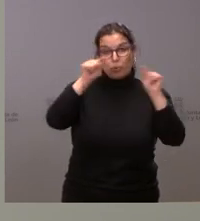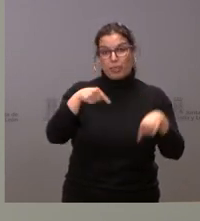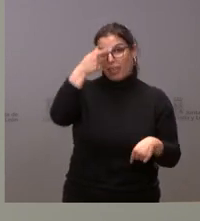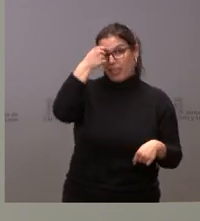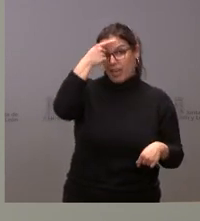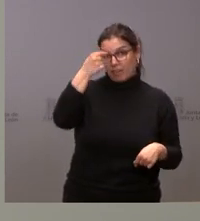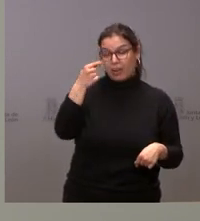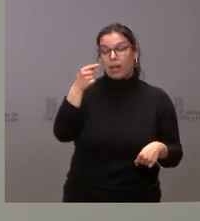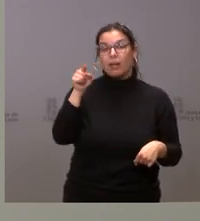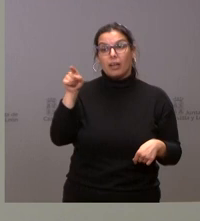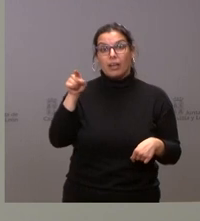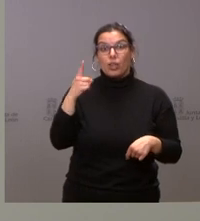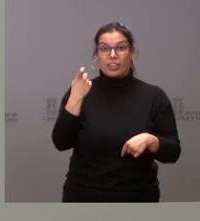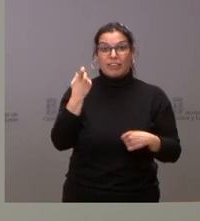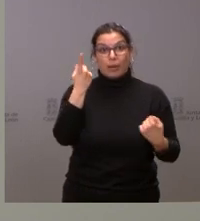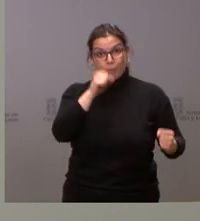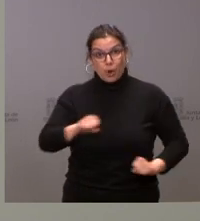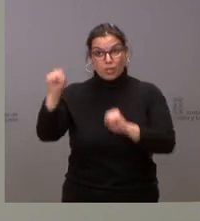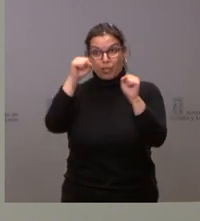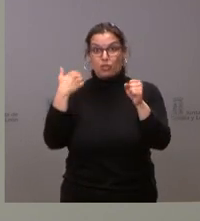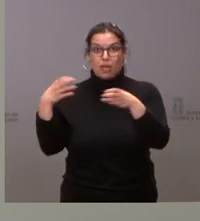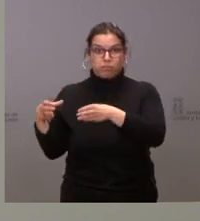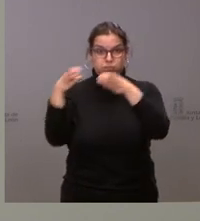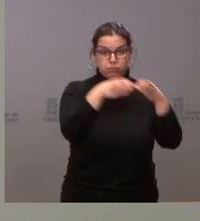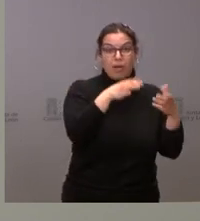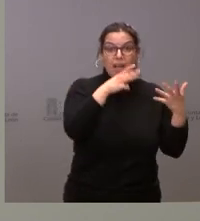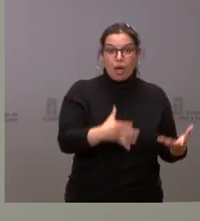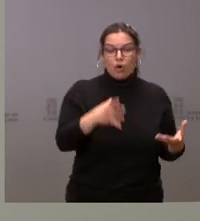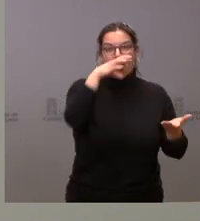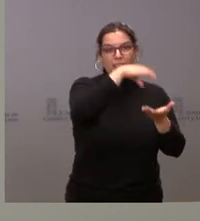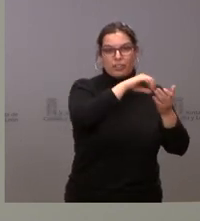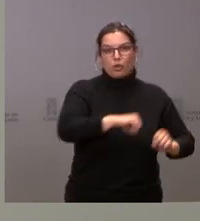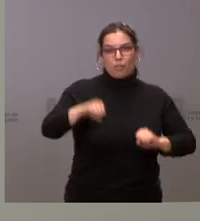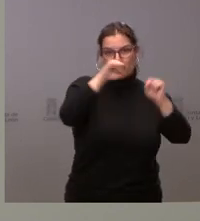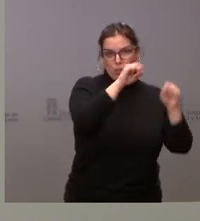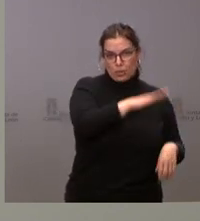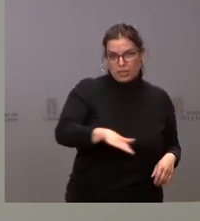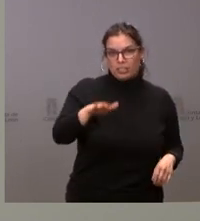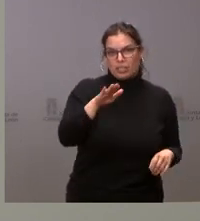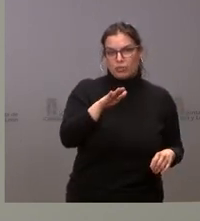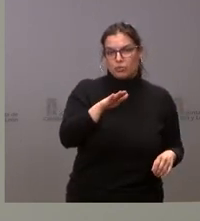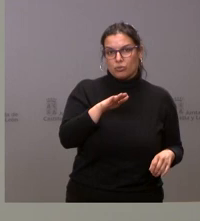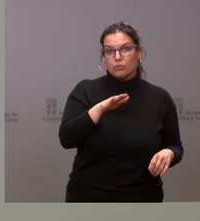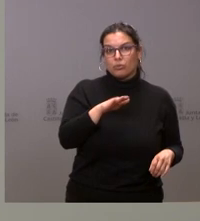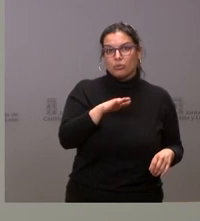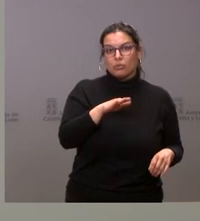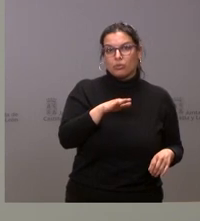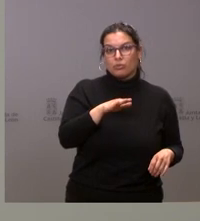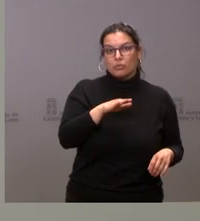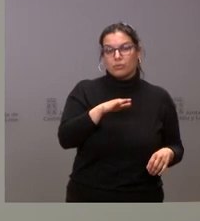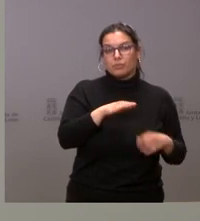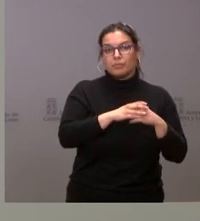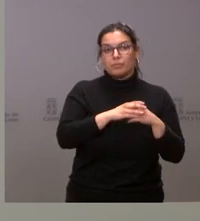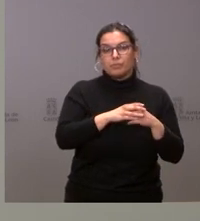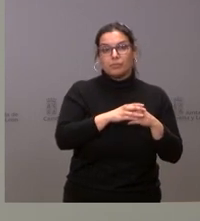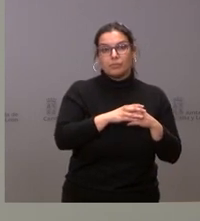que requerrían el sistema de protección y que actualmente está en un centro de protección de menores, en nuestra comunidad autónoma